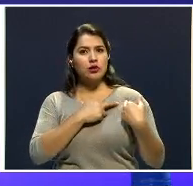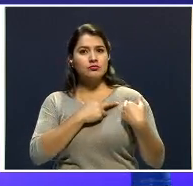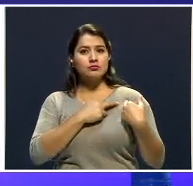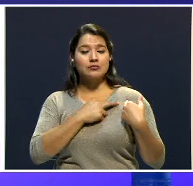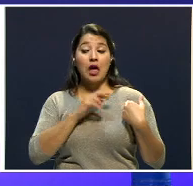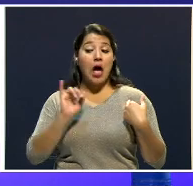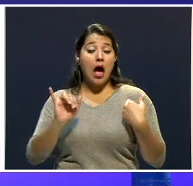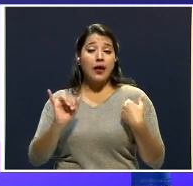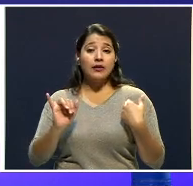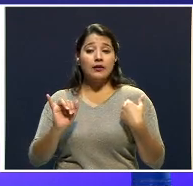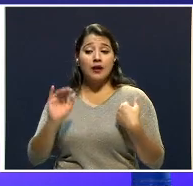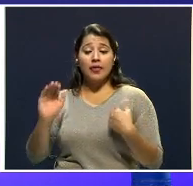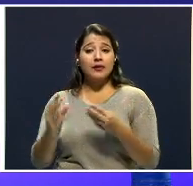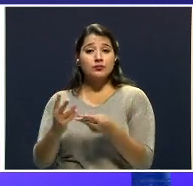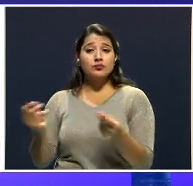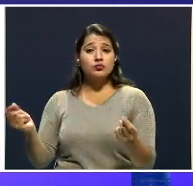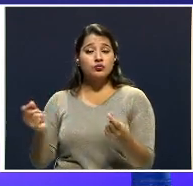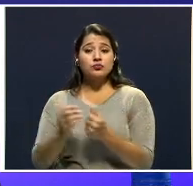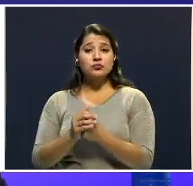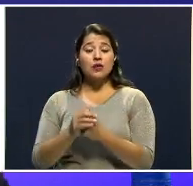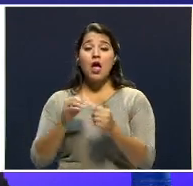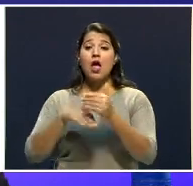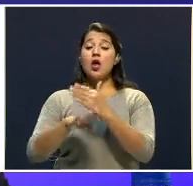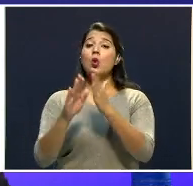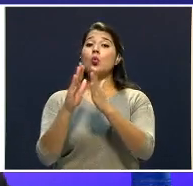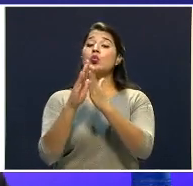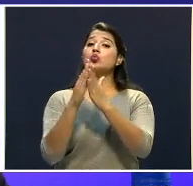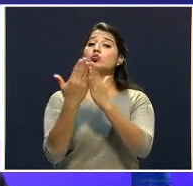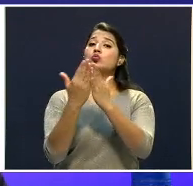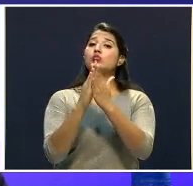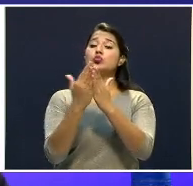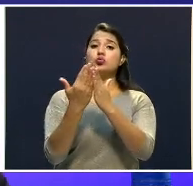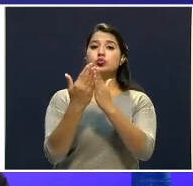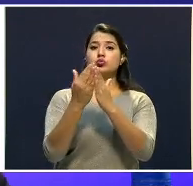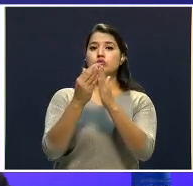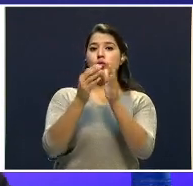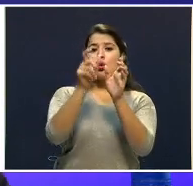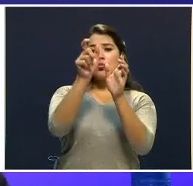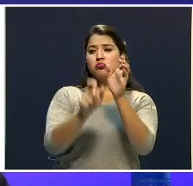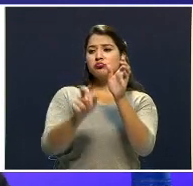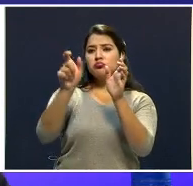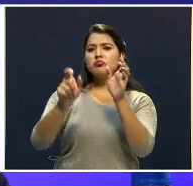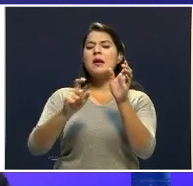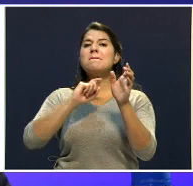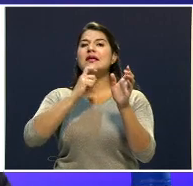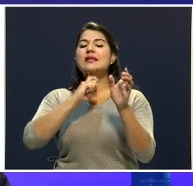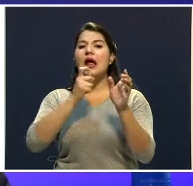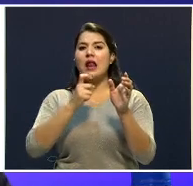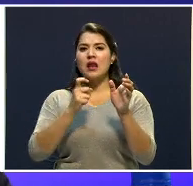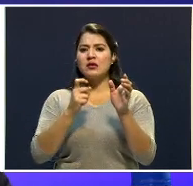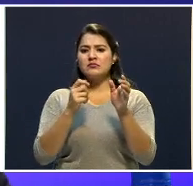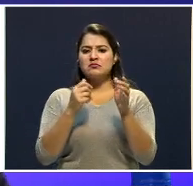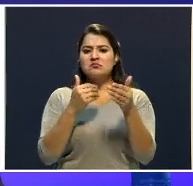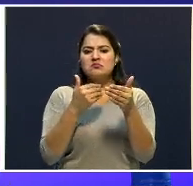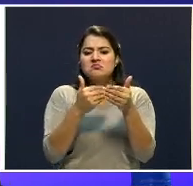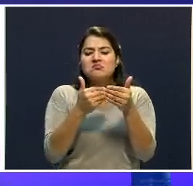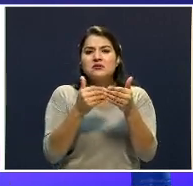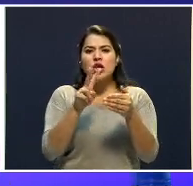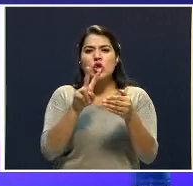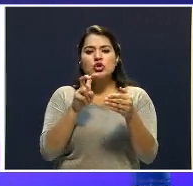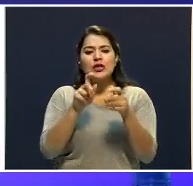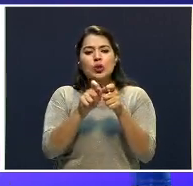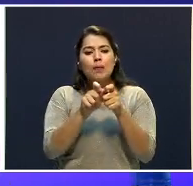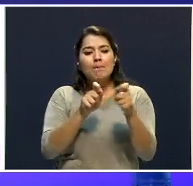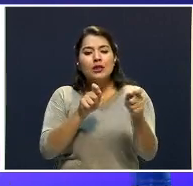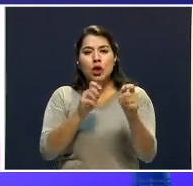desaparecido, que es en un portón metálico ubicado a 200 metros de su casa y a